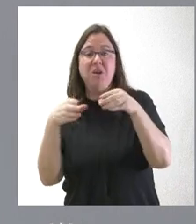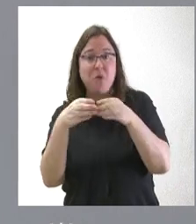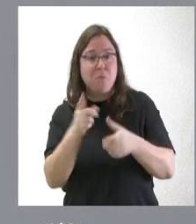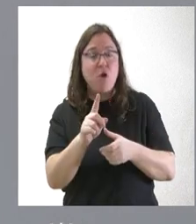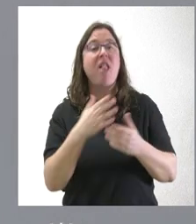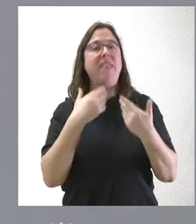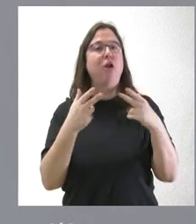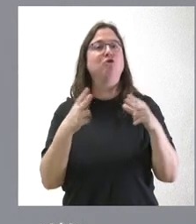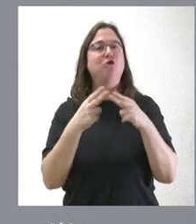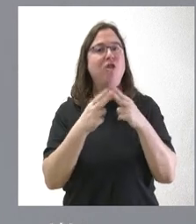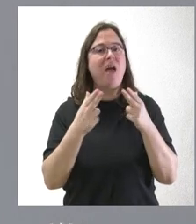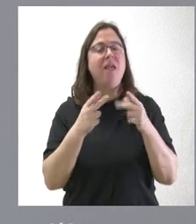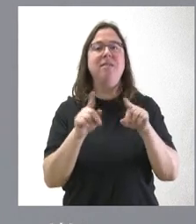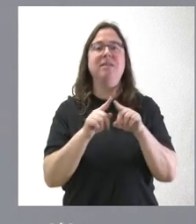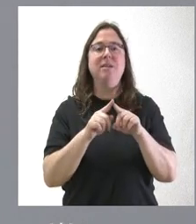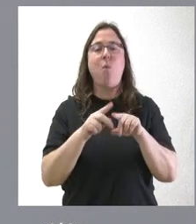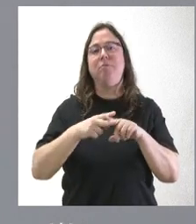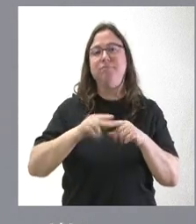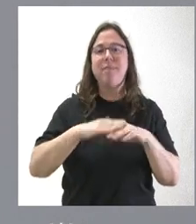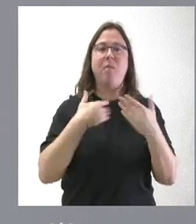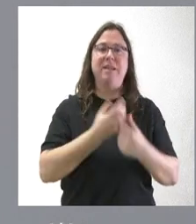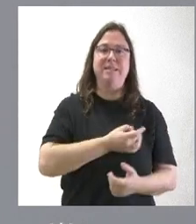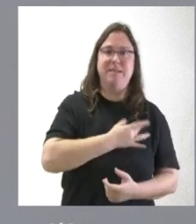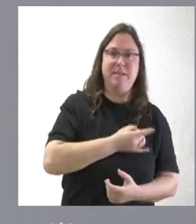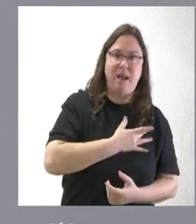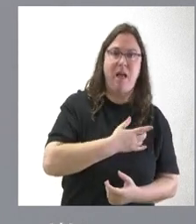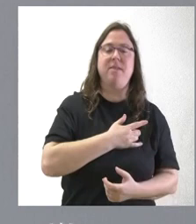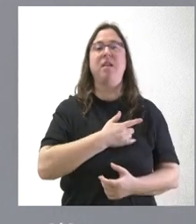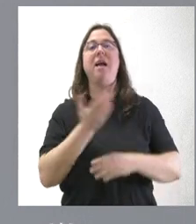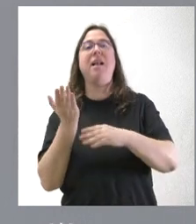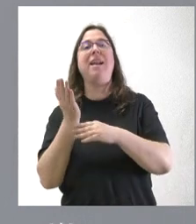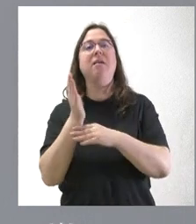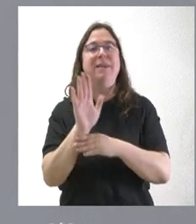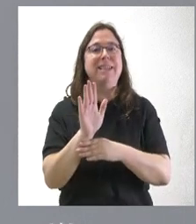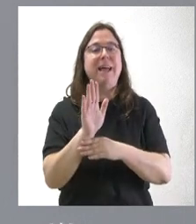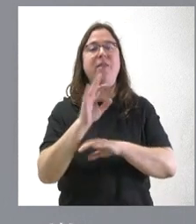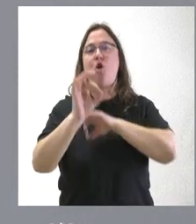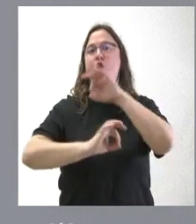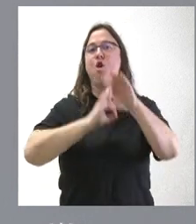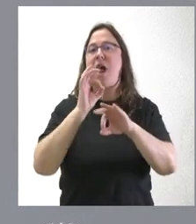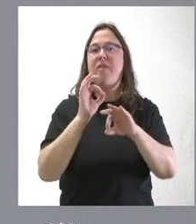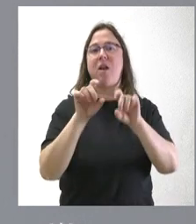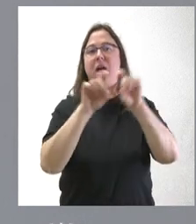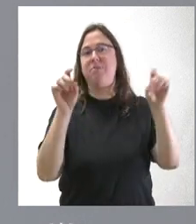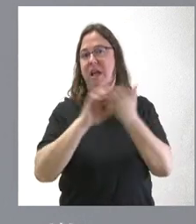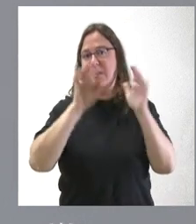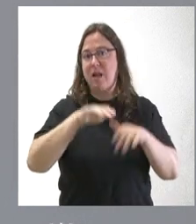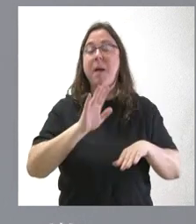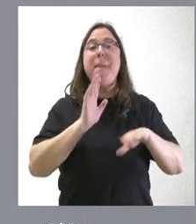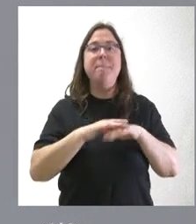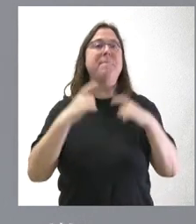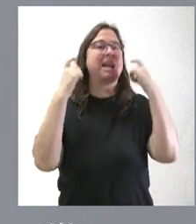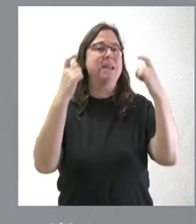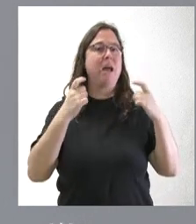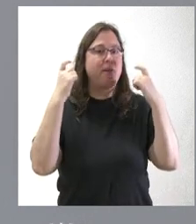diálogo social como un instrumento para hablar con sindicatos, con representantes de las organizaciones empresariales de Castilla y León para intentar